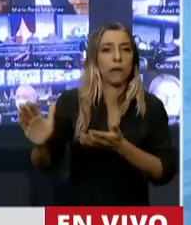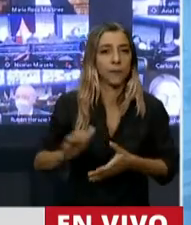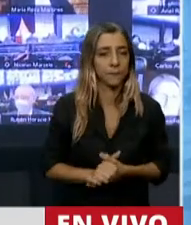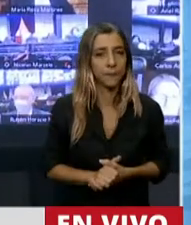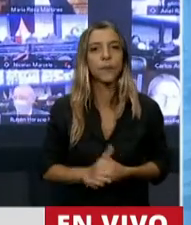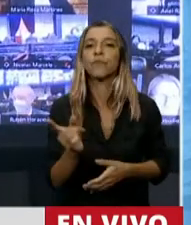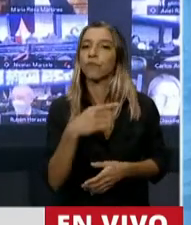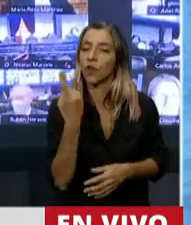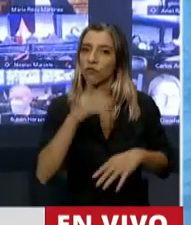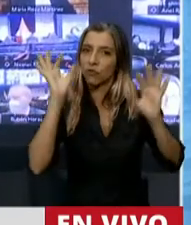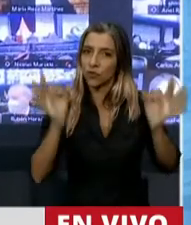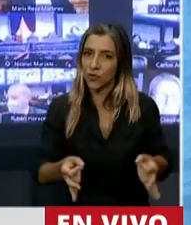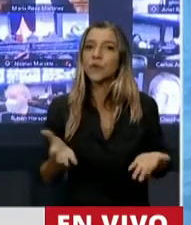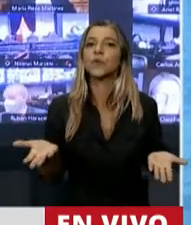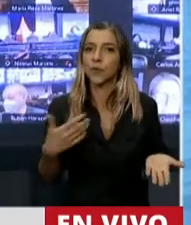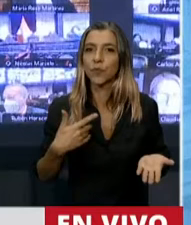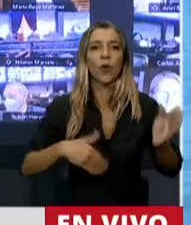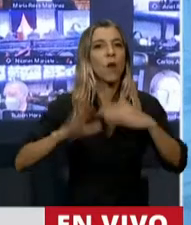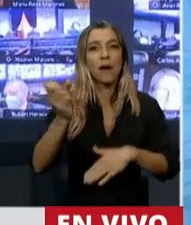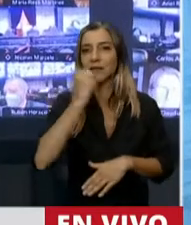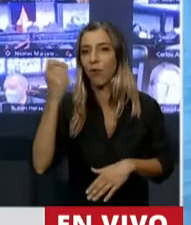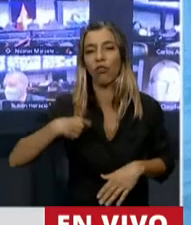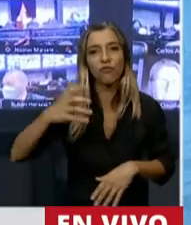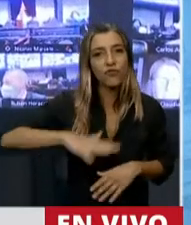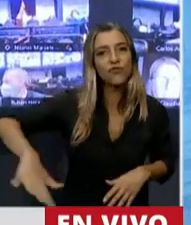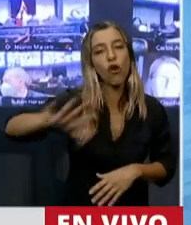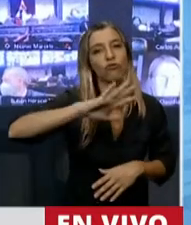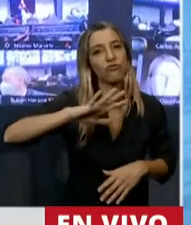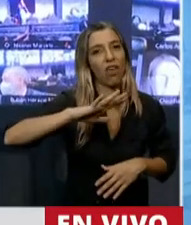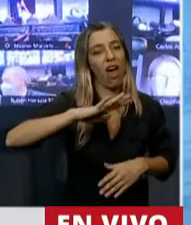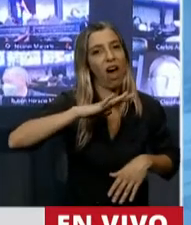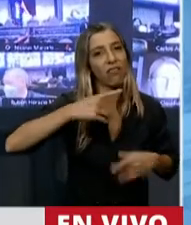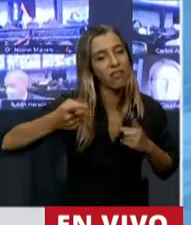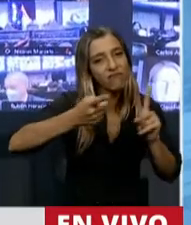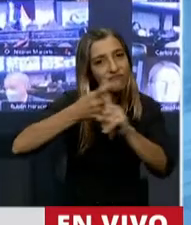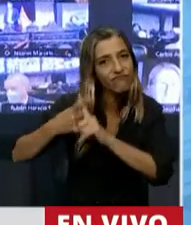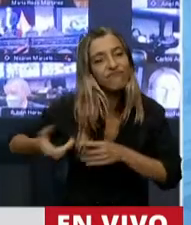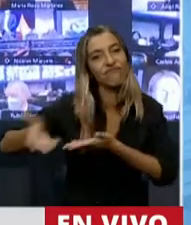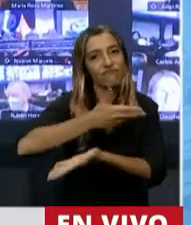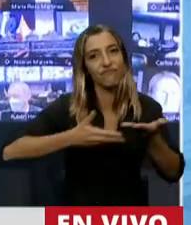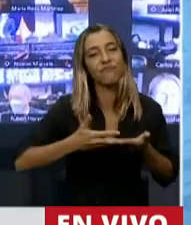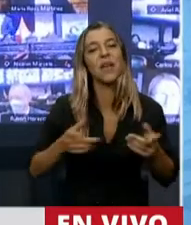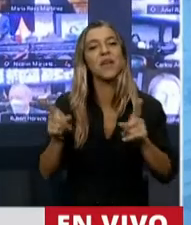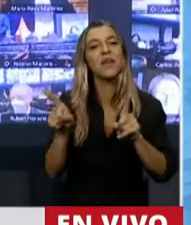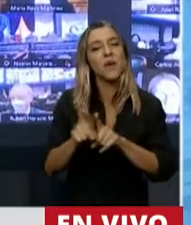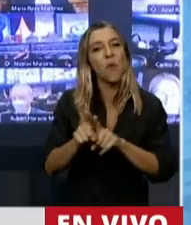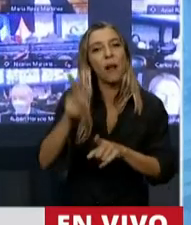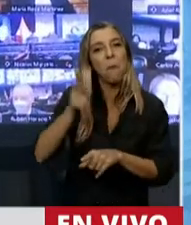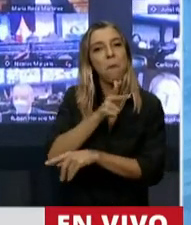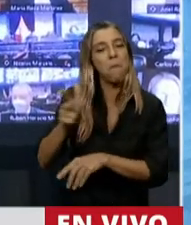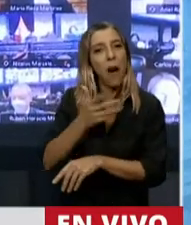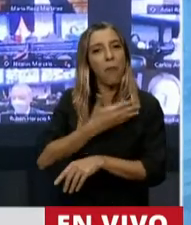fraternidad y amistad social, el Papa Francisco nos interpela al recordar la parábola del buen